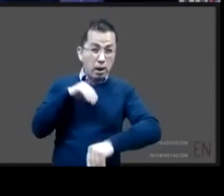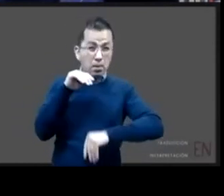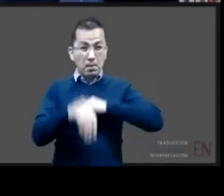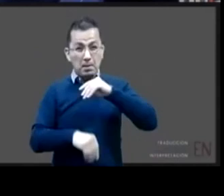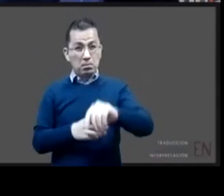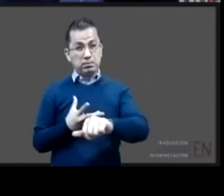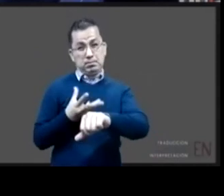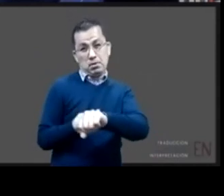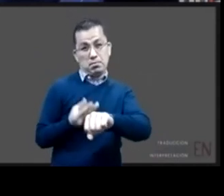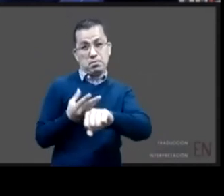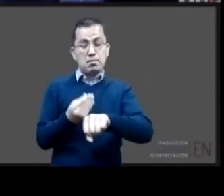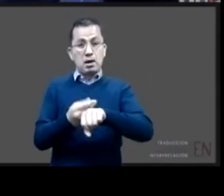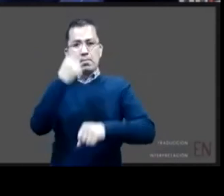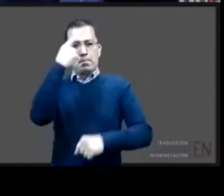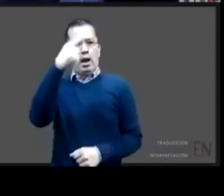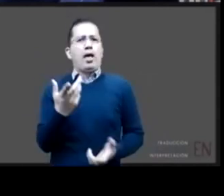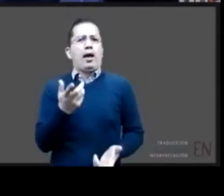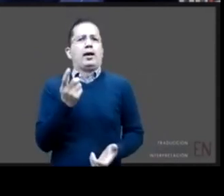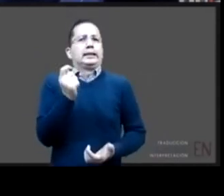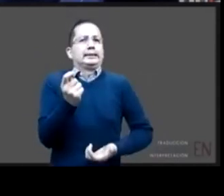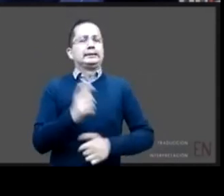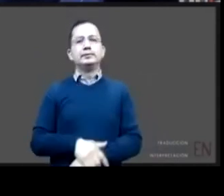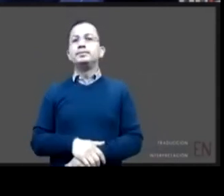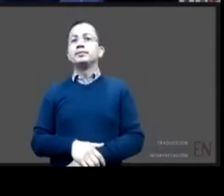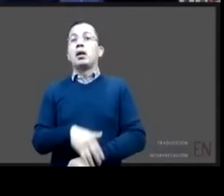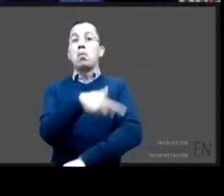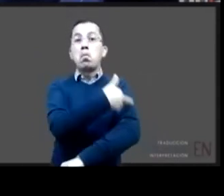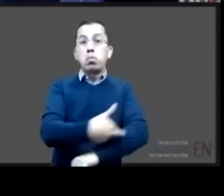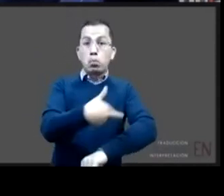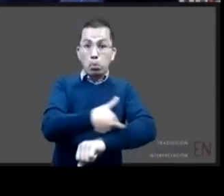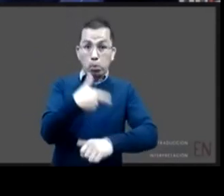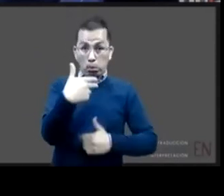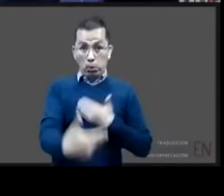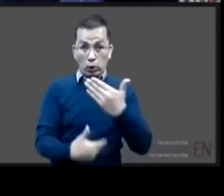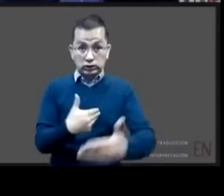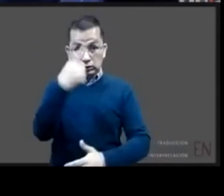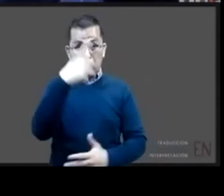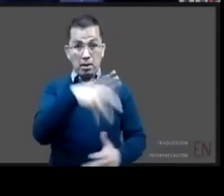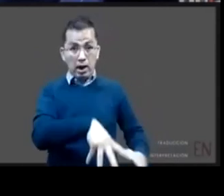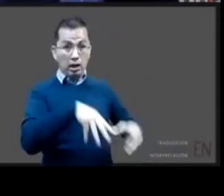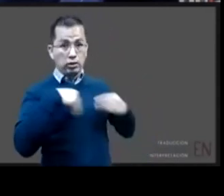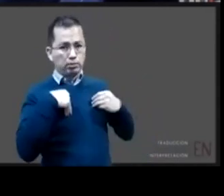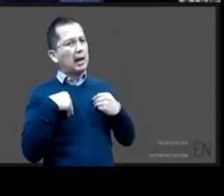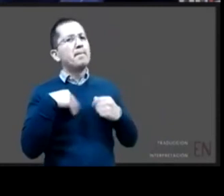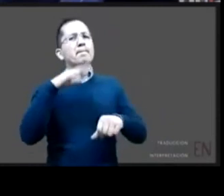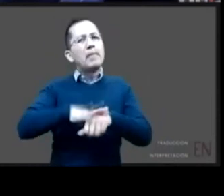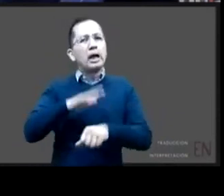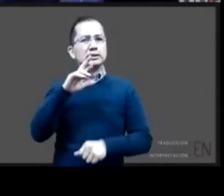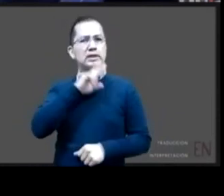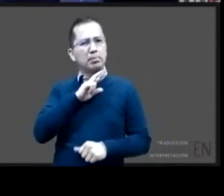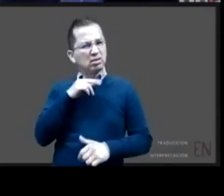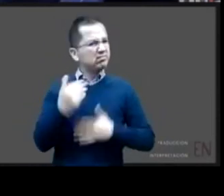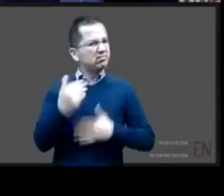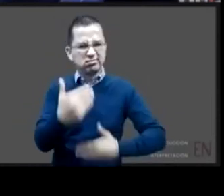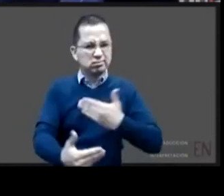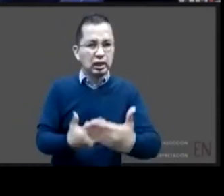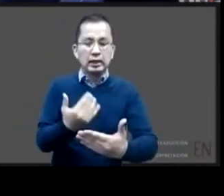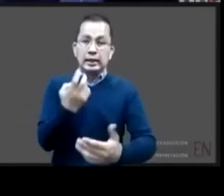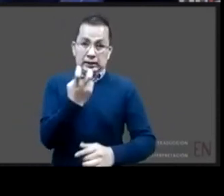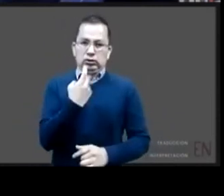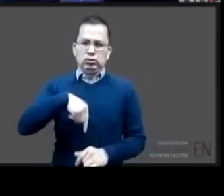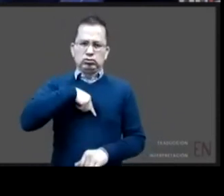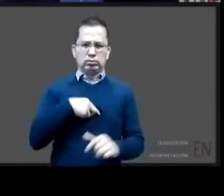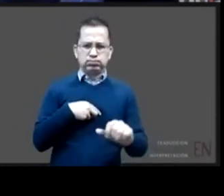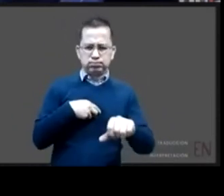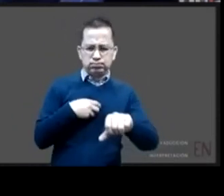los procesos que nos llevaban a la adopción pero nos queda muy claro que esa no era la visión